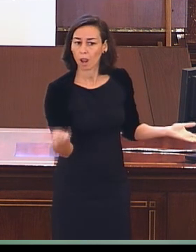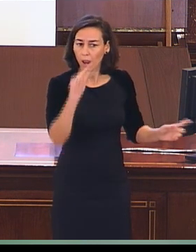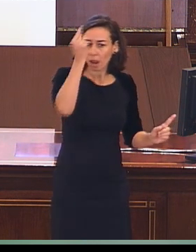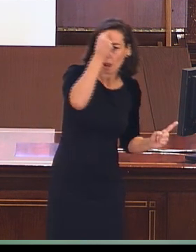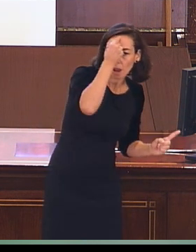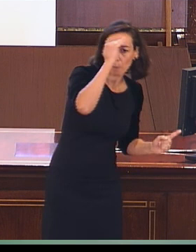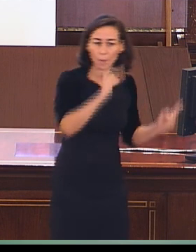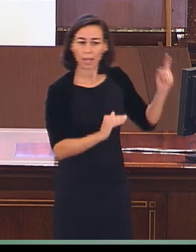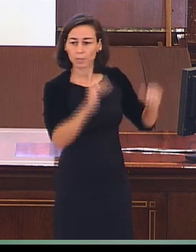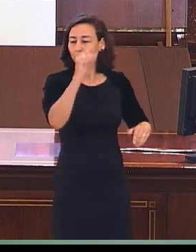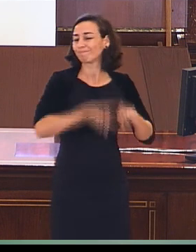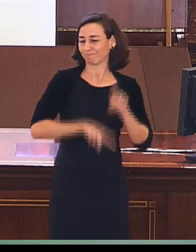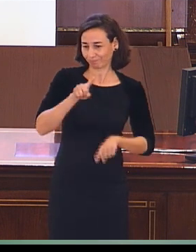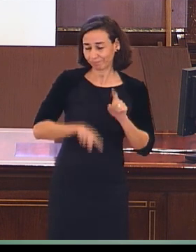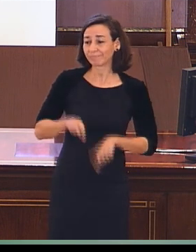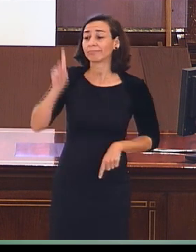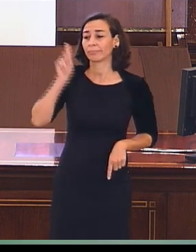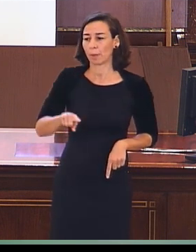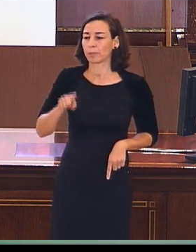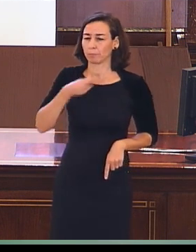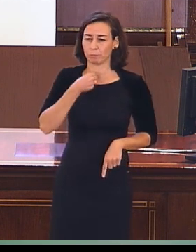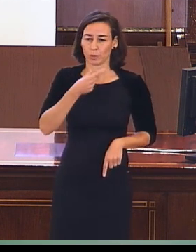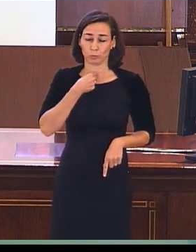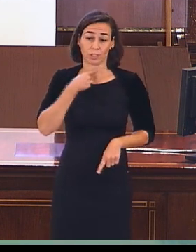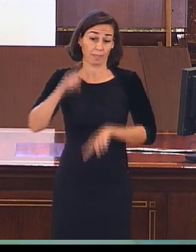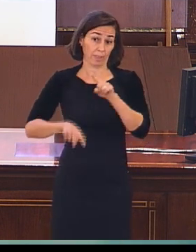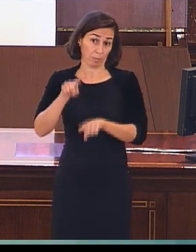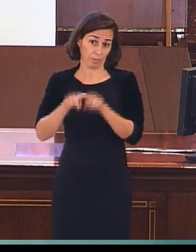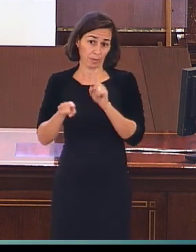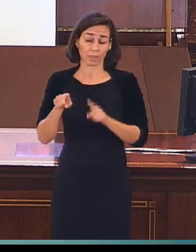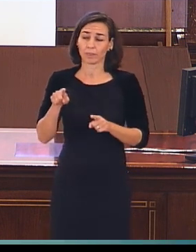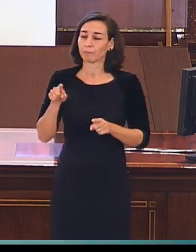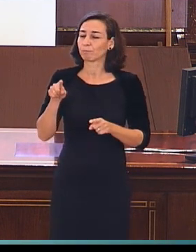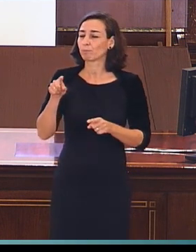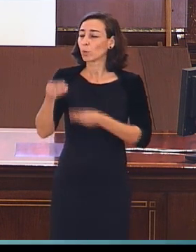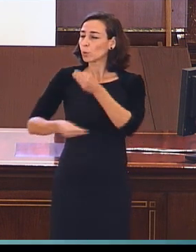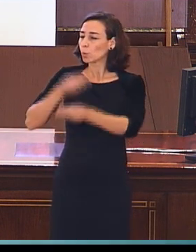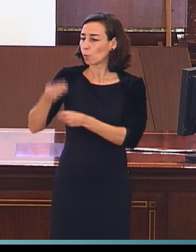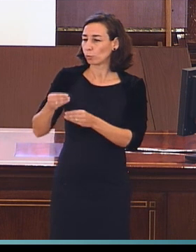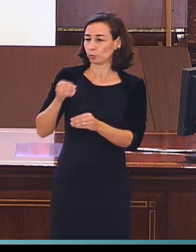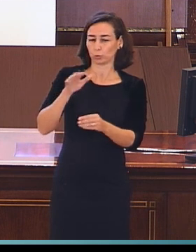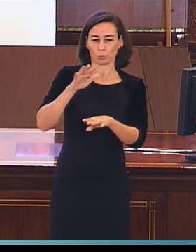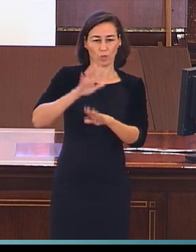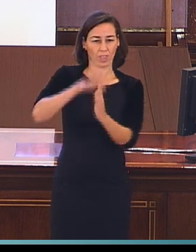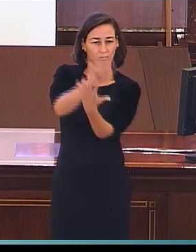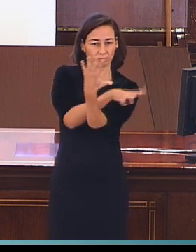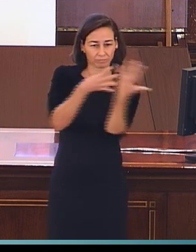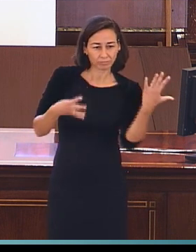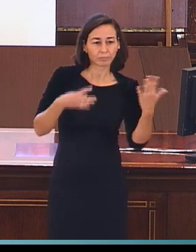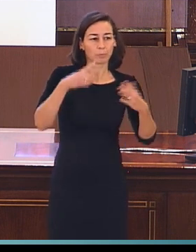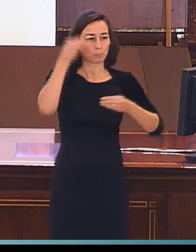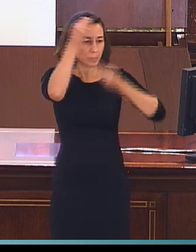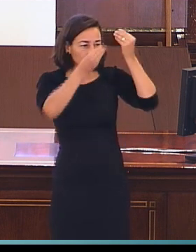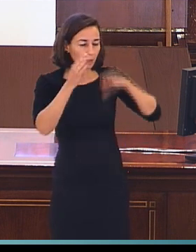Un toque de atención me gustaría dar al uso de paradigmas e instrumentos creados y